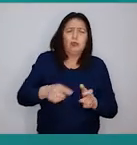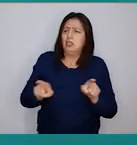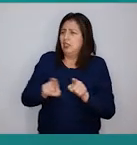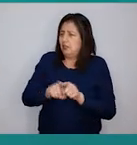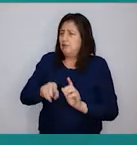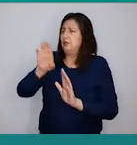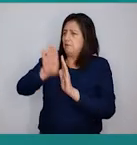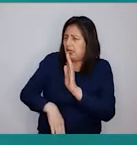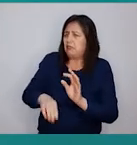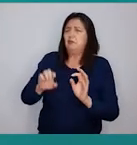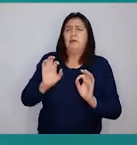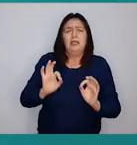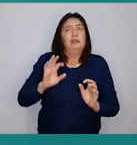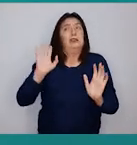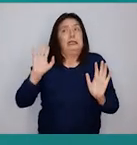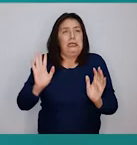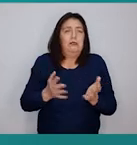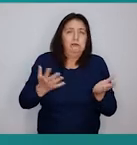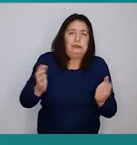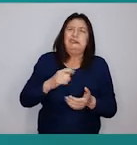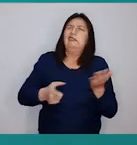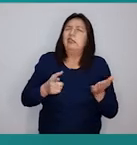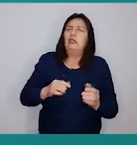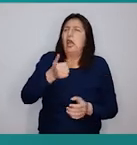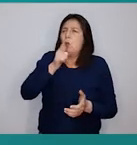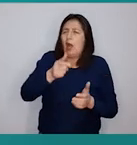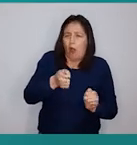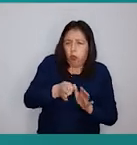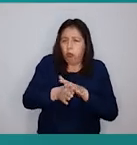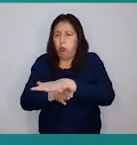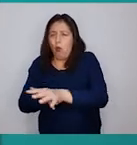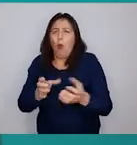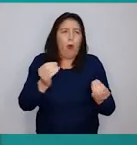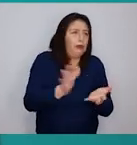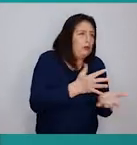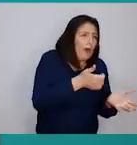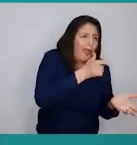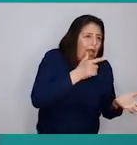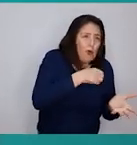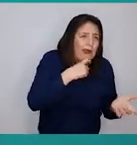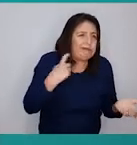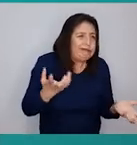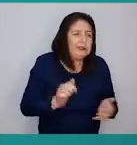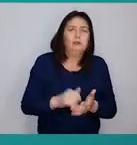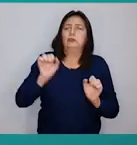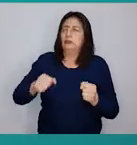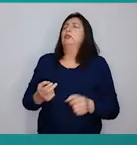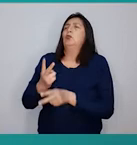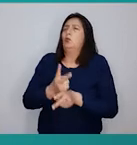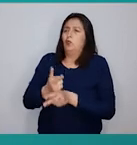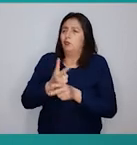minimizar los riesgos de eventos extremos que corresponden a inundaciones y sequías, conservando de esta manera la